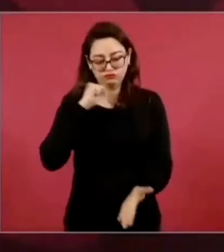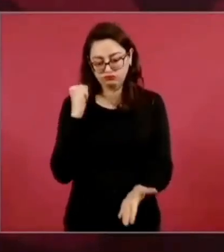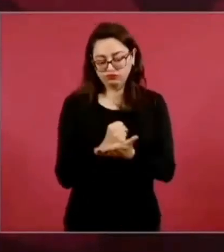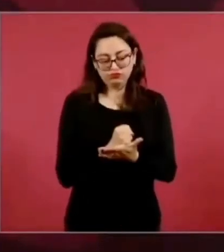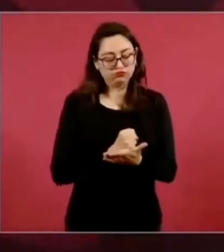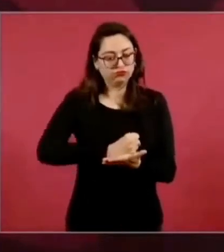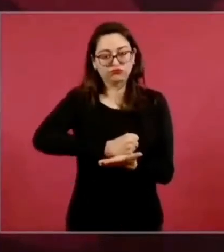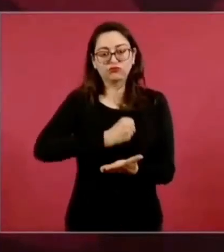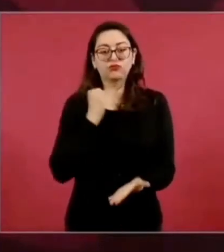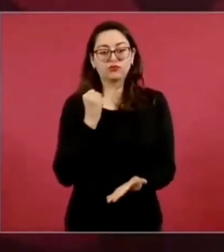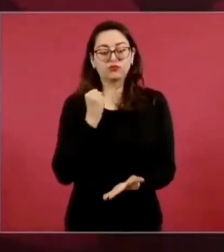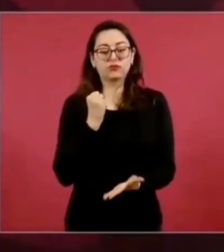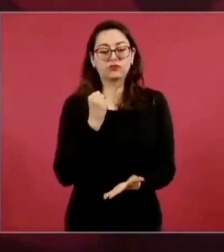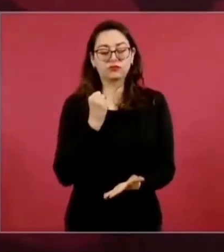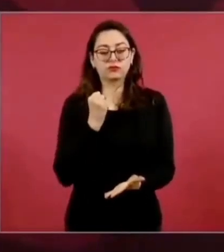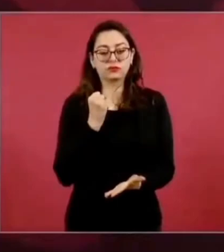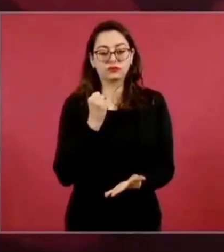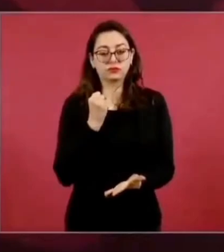el poder